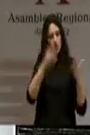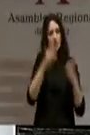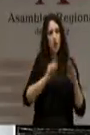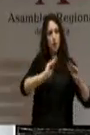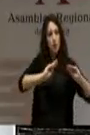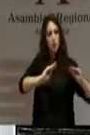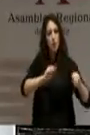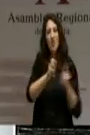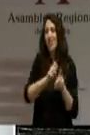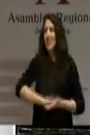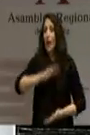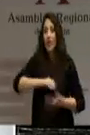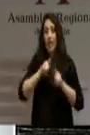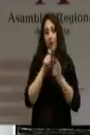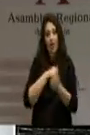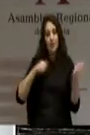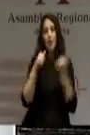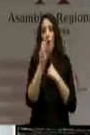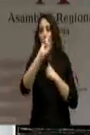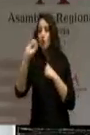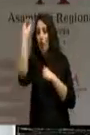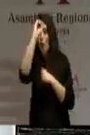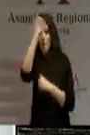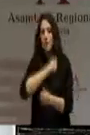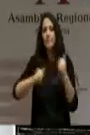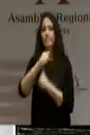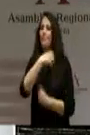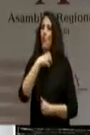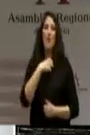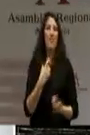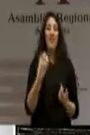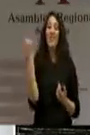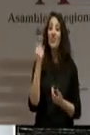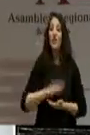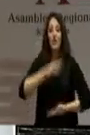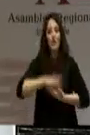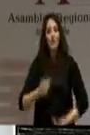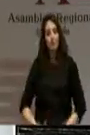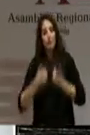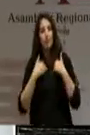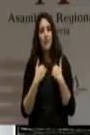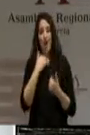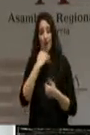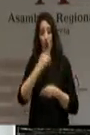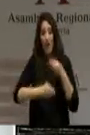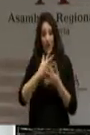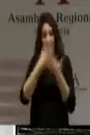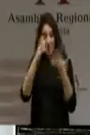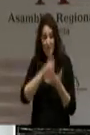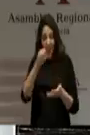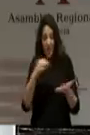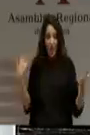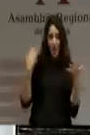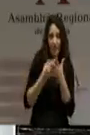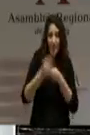Son incapaces de empatizar con lo que piensan los demás. Y deberían ustedes asumir que no han sabido hacerlo bien después de 19 años si nos